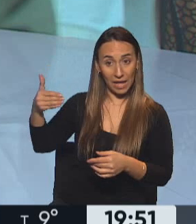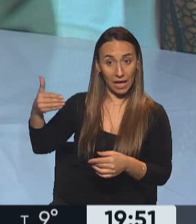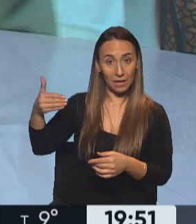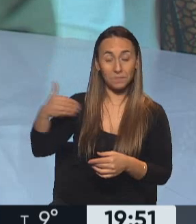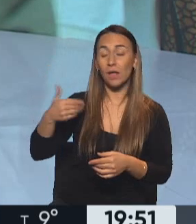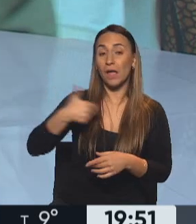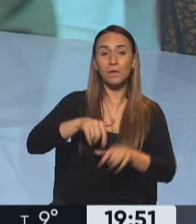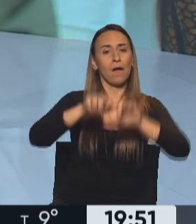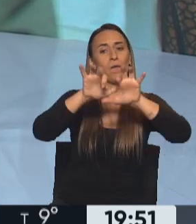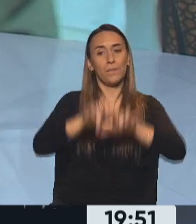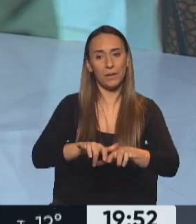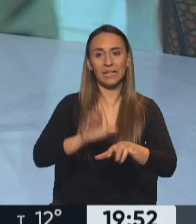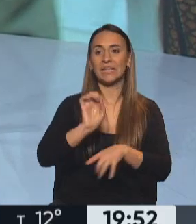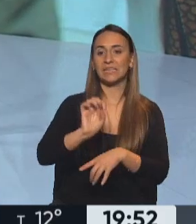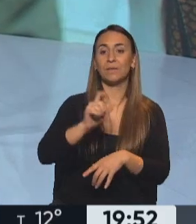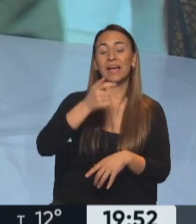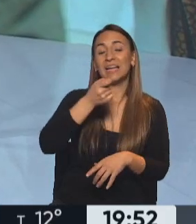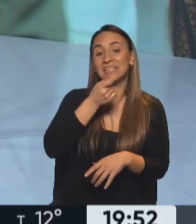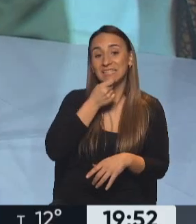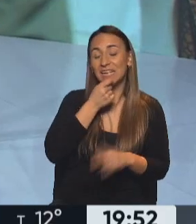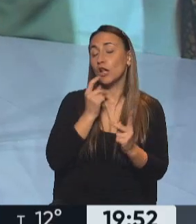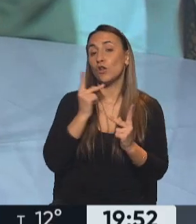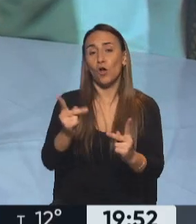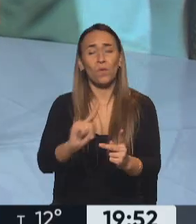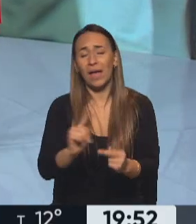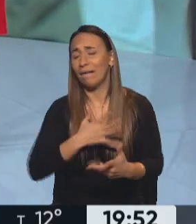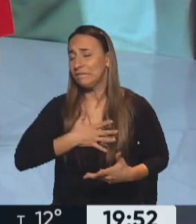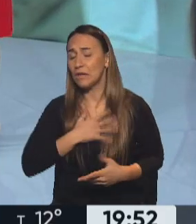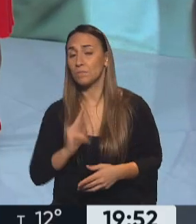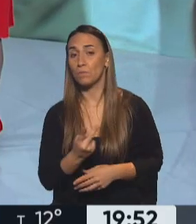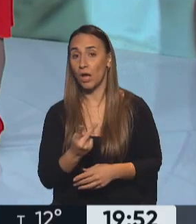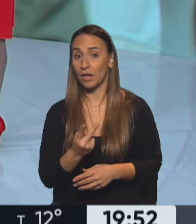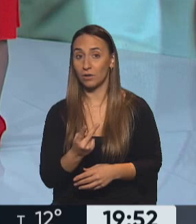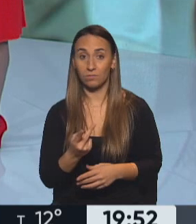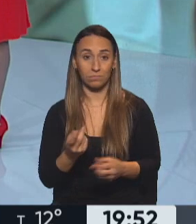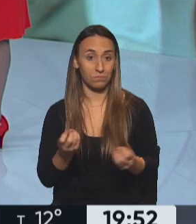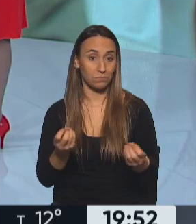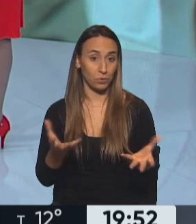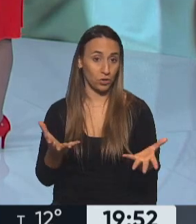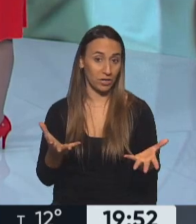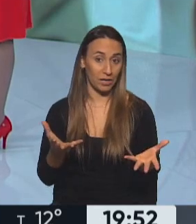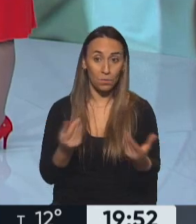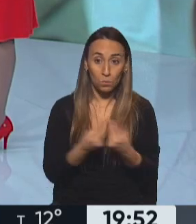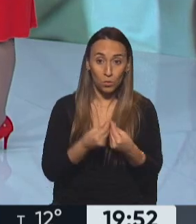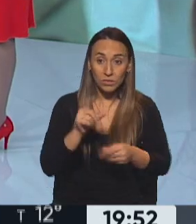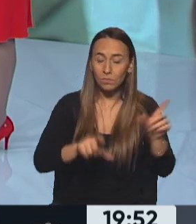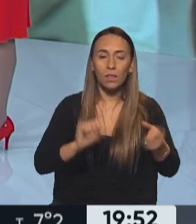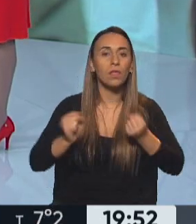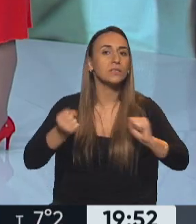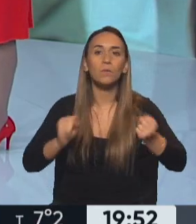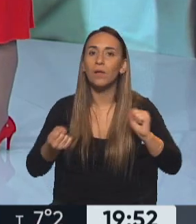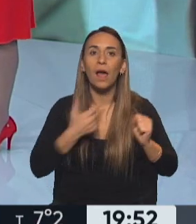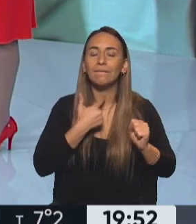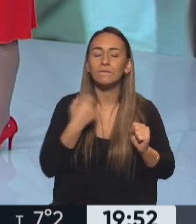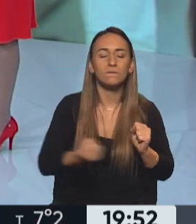escribir un artículo que se llamaba Si no viajo, me muero. Porque es tremenda la cantidad de gente que está desesperada